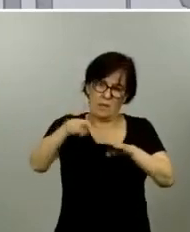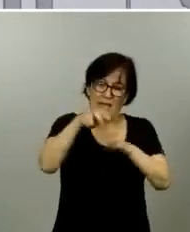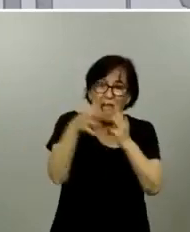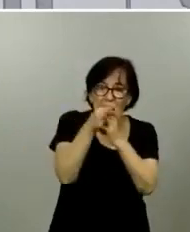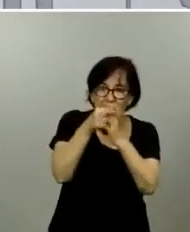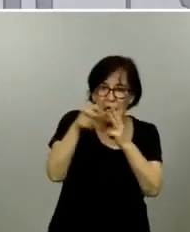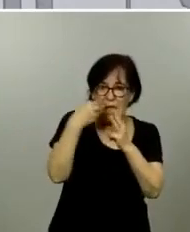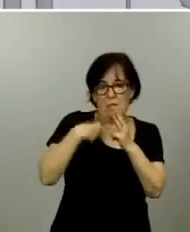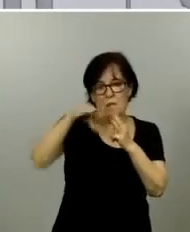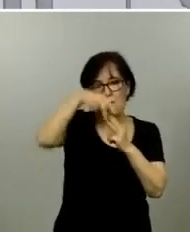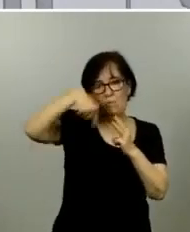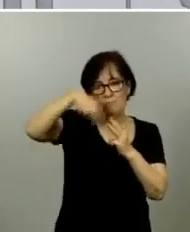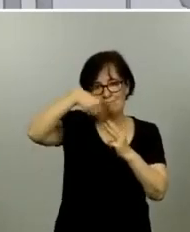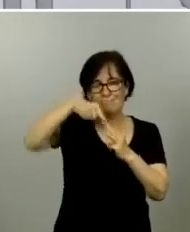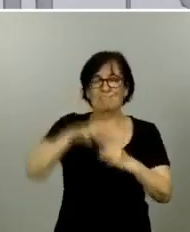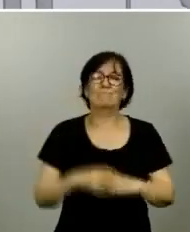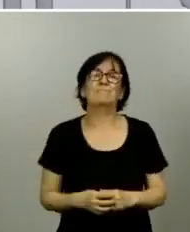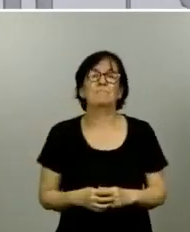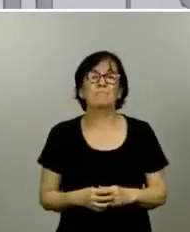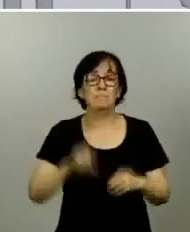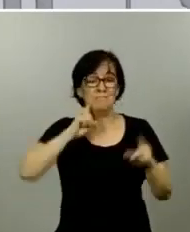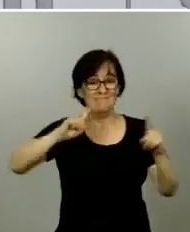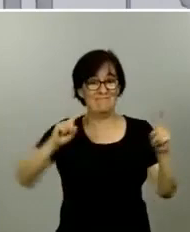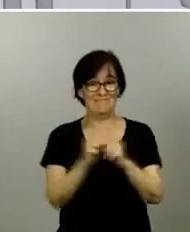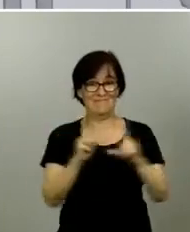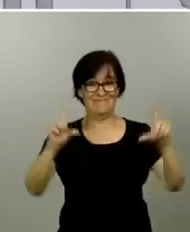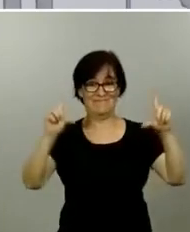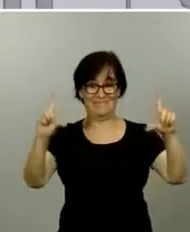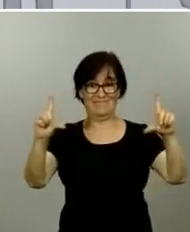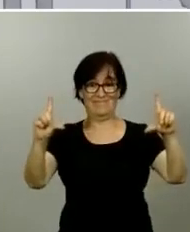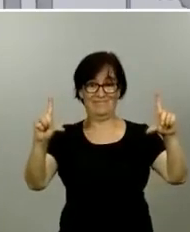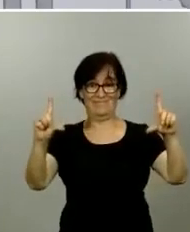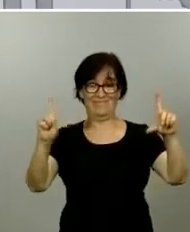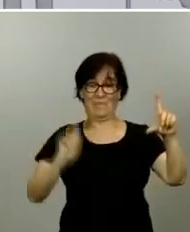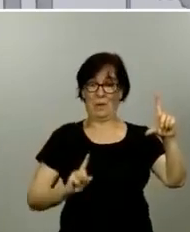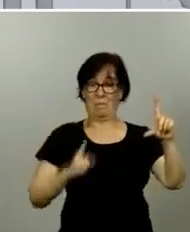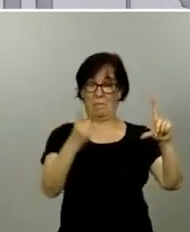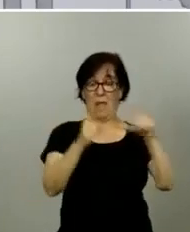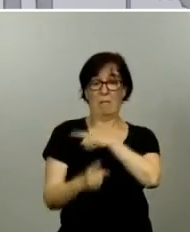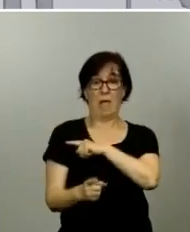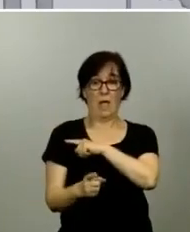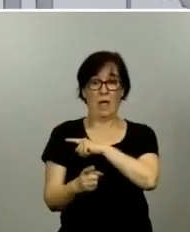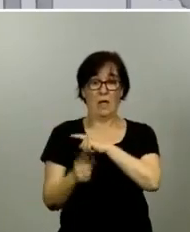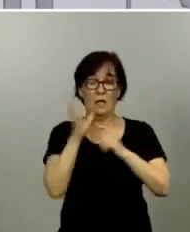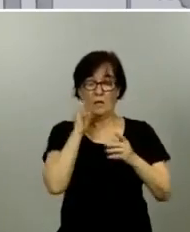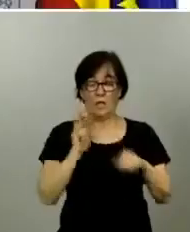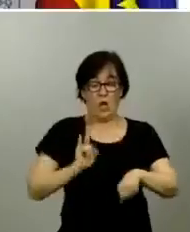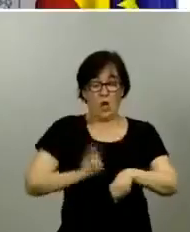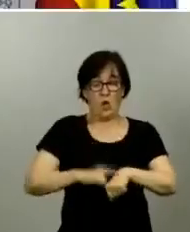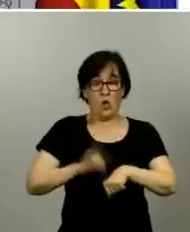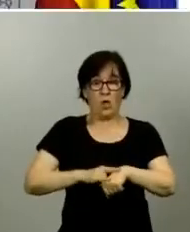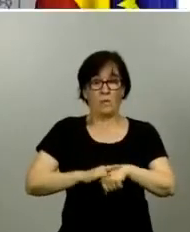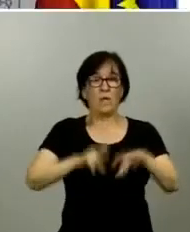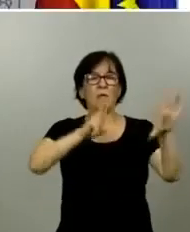En resumen, en el mapa que ustedes tienen en su pantalla, es que, a partir del lunes, un 70% de la población española,